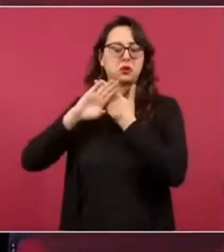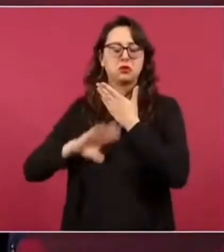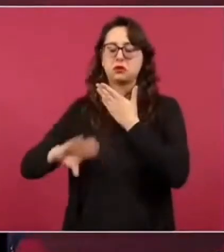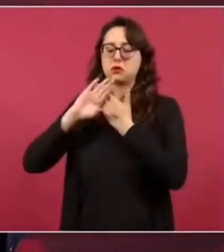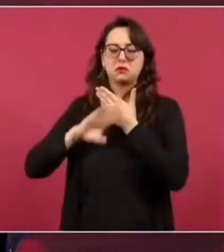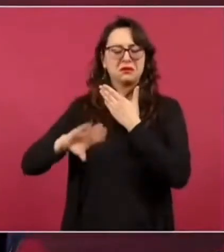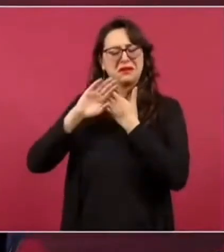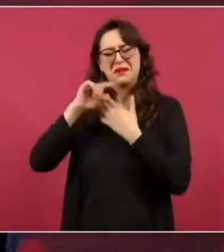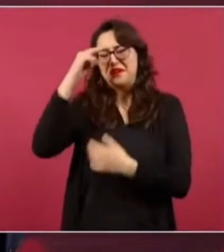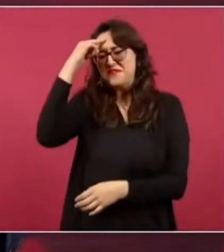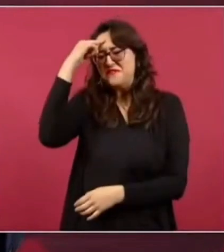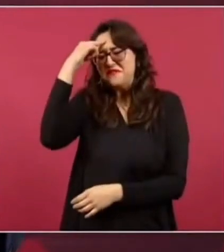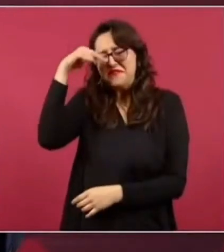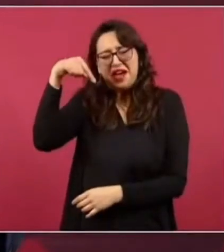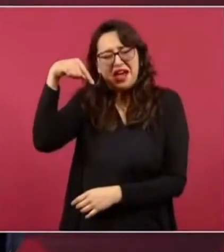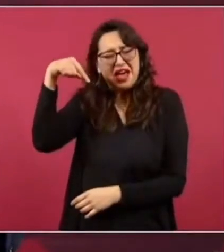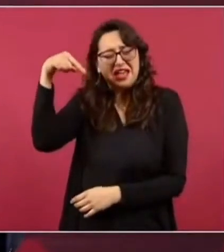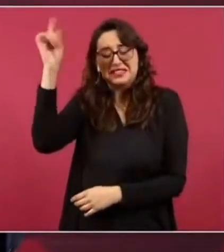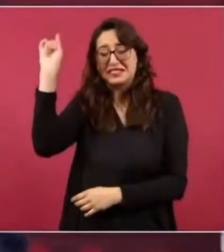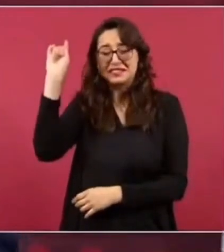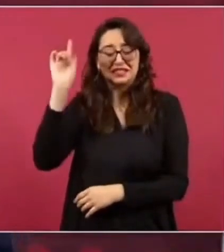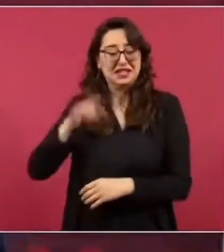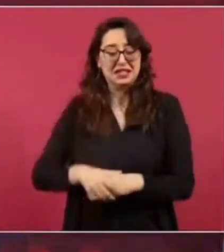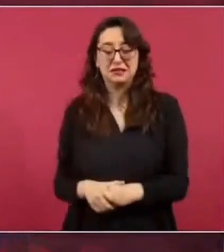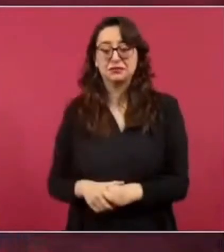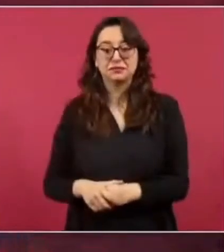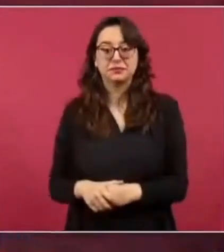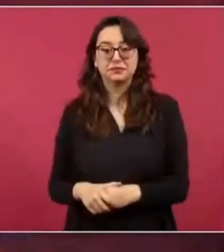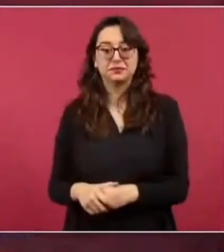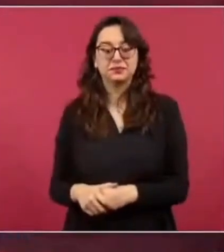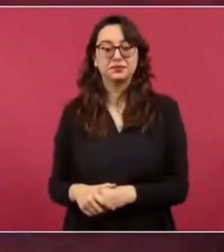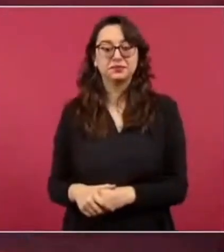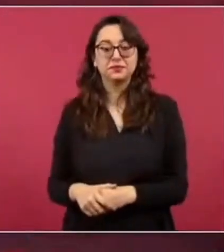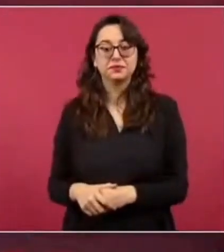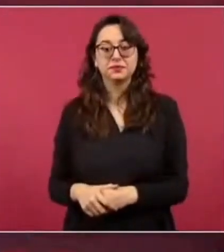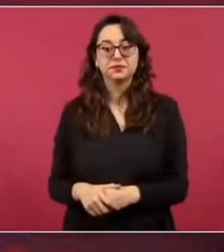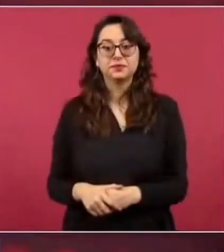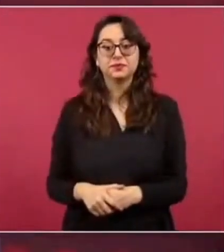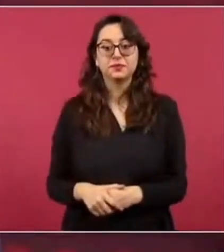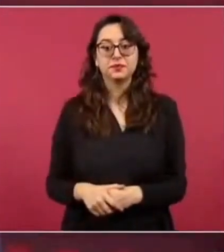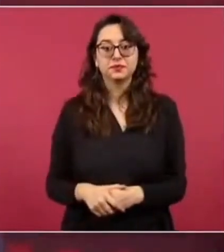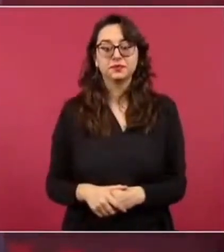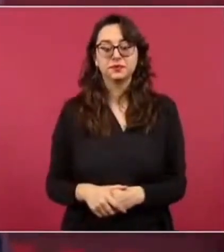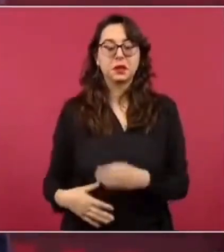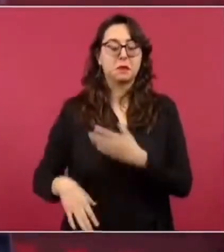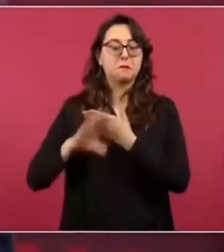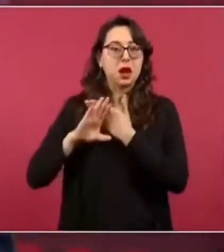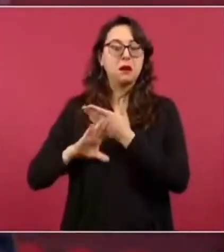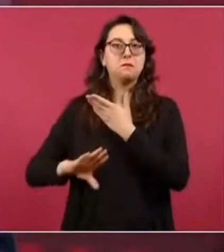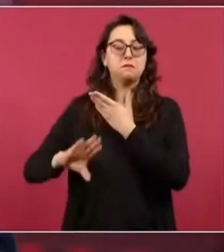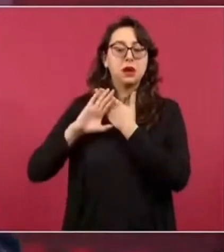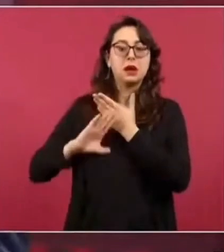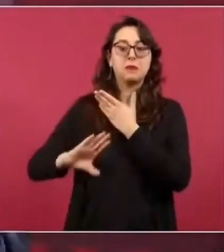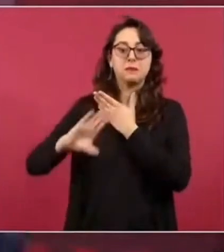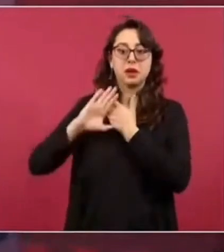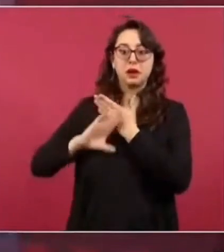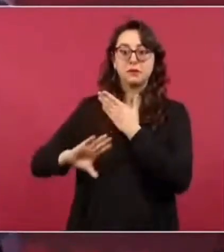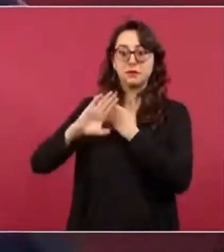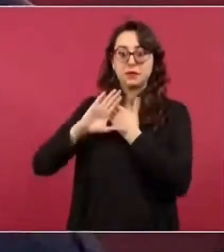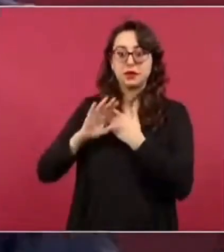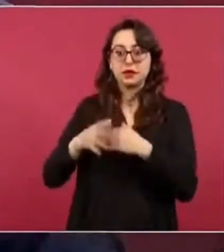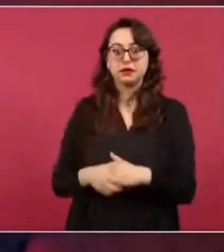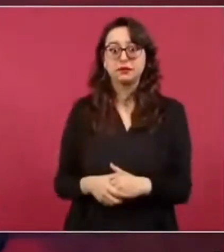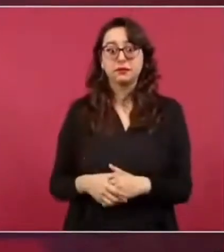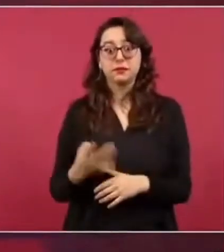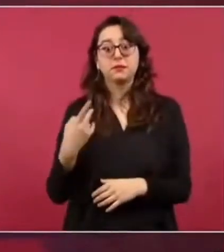le cambian son ataques a nosotros pero a